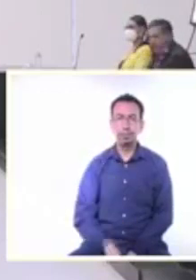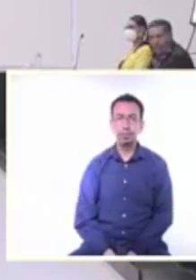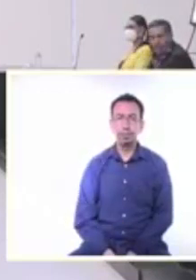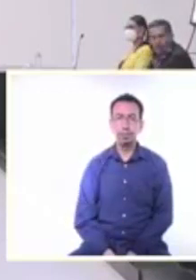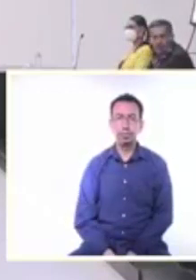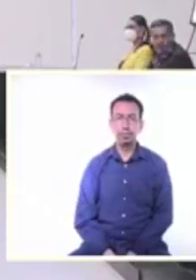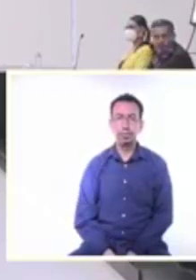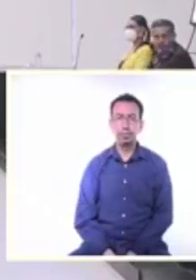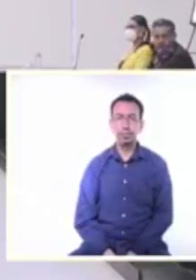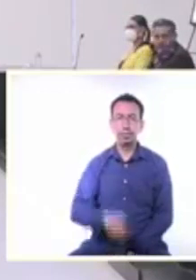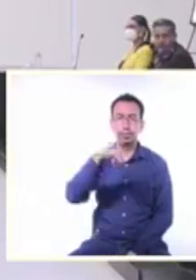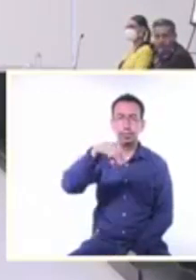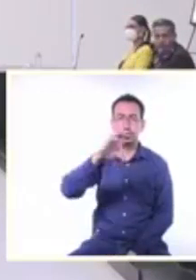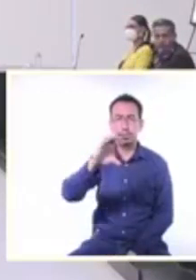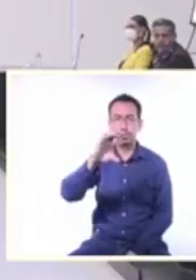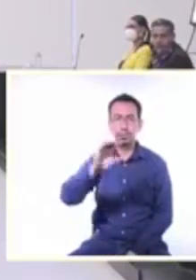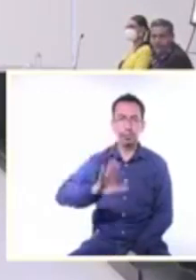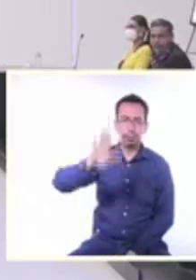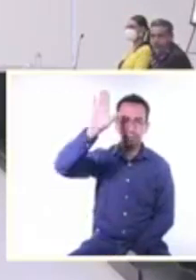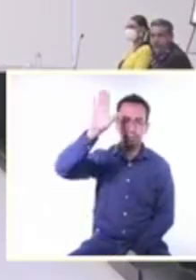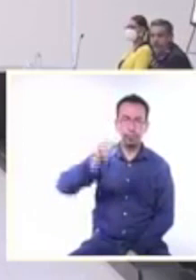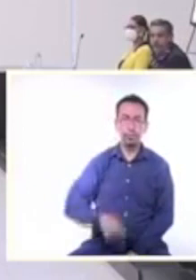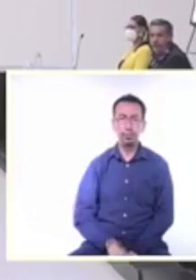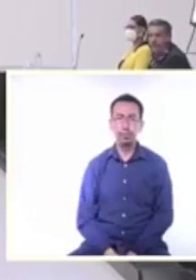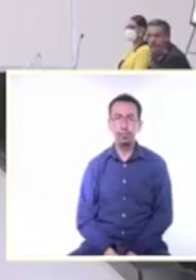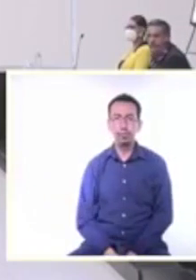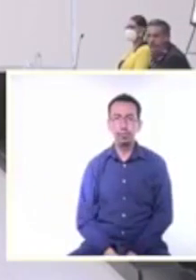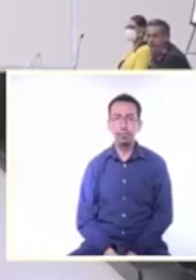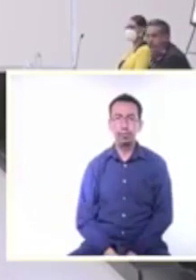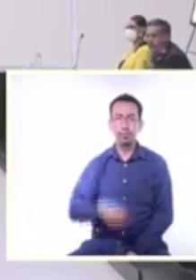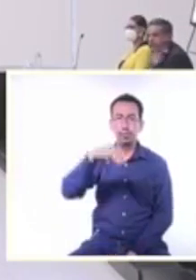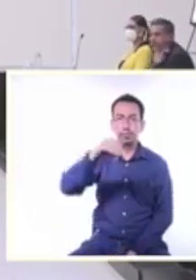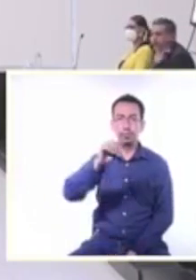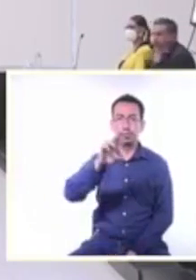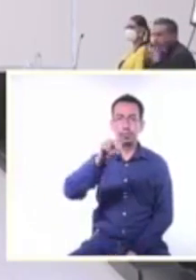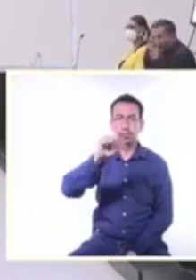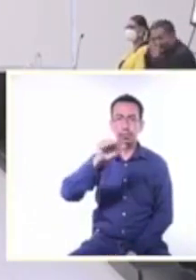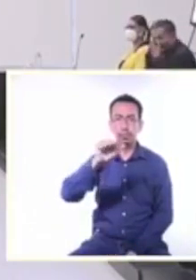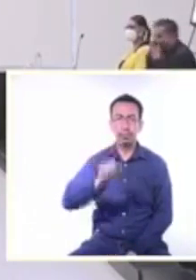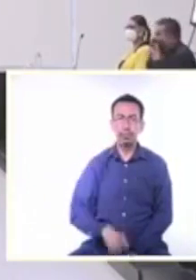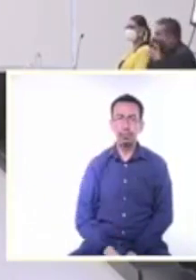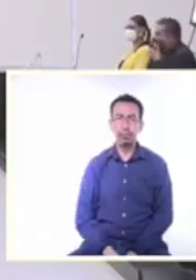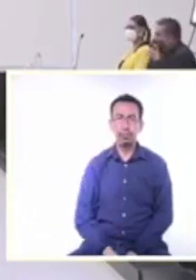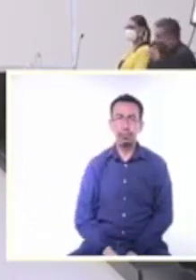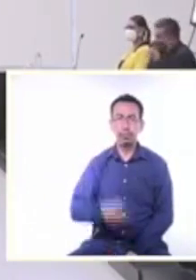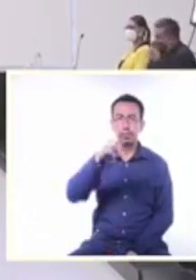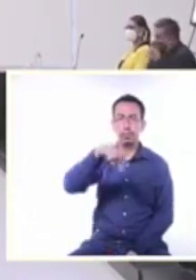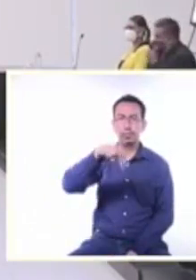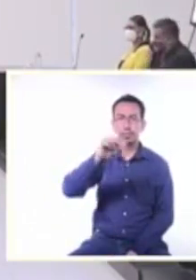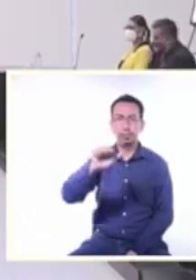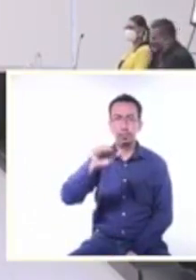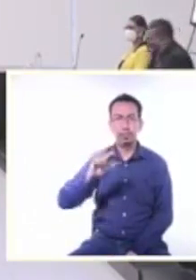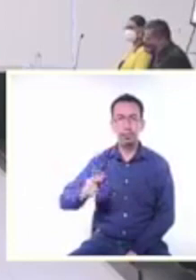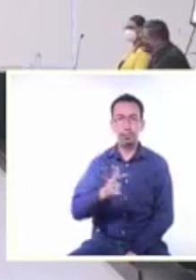presidente del IEJ los votos en contra se debieron a la falta de paridad de género del consejo donde las consejeras